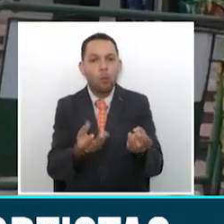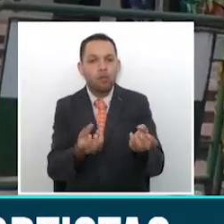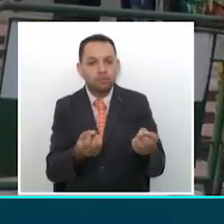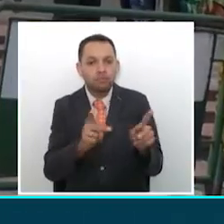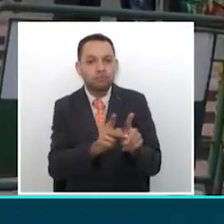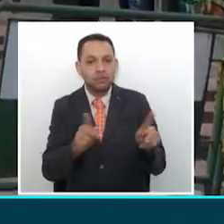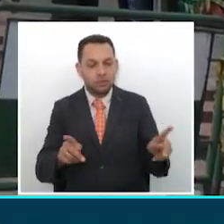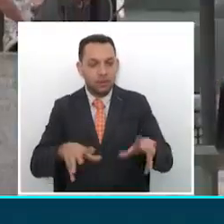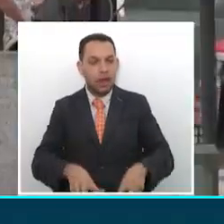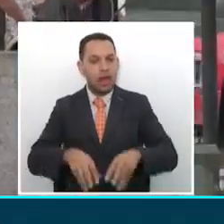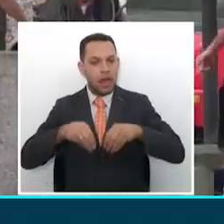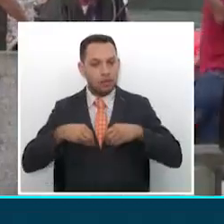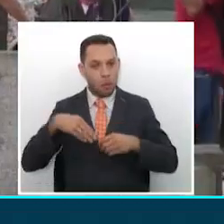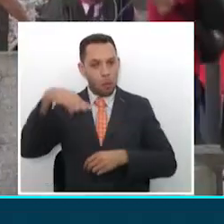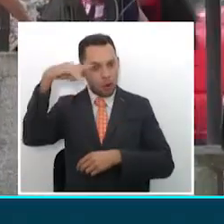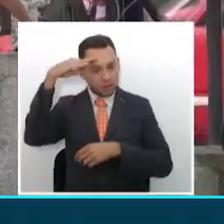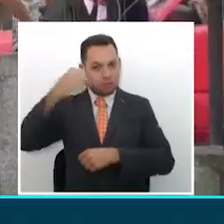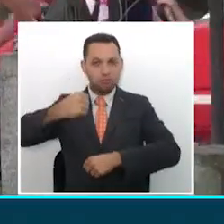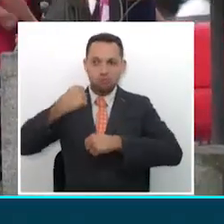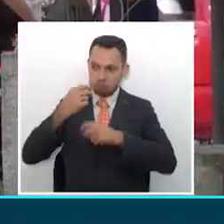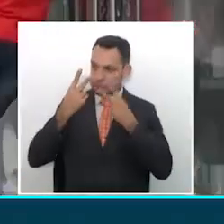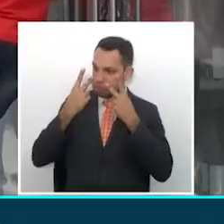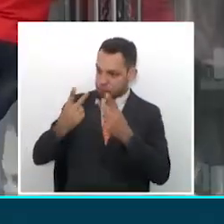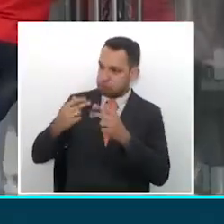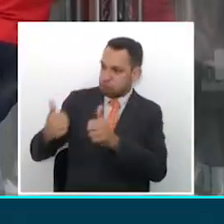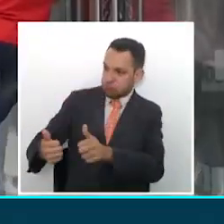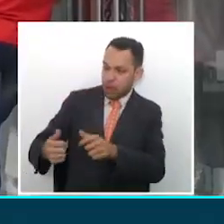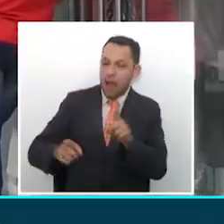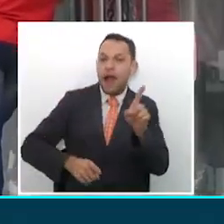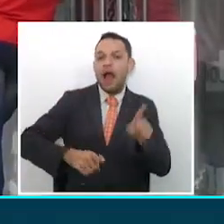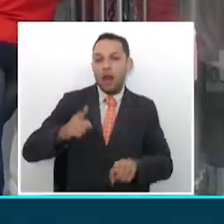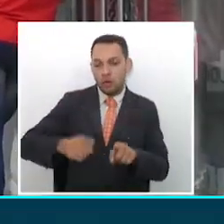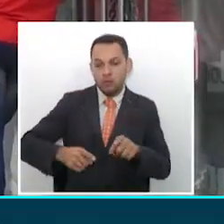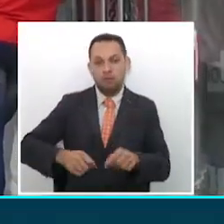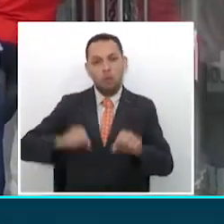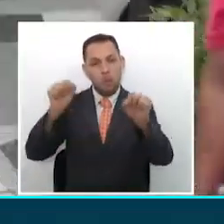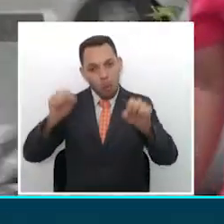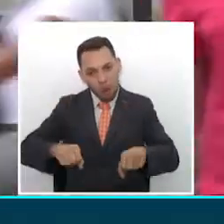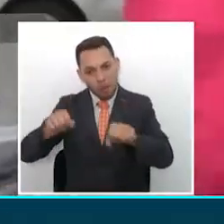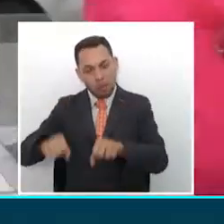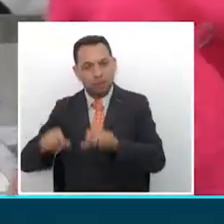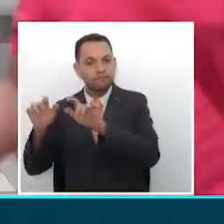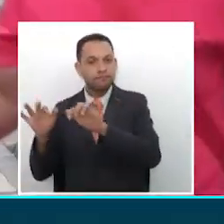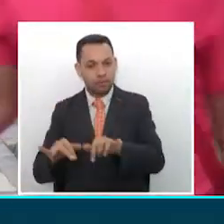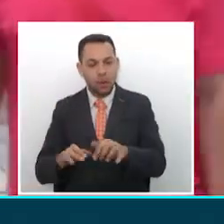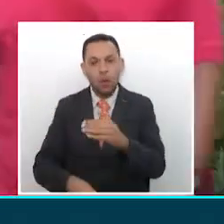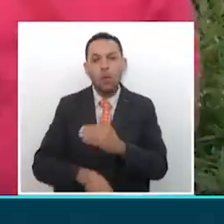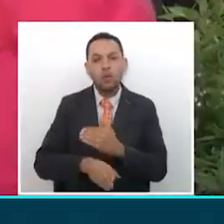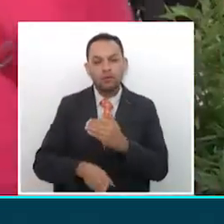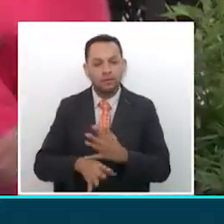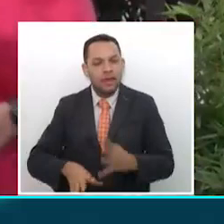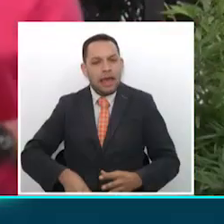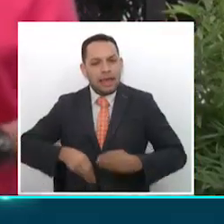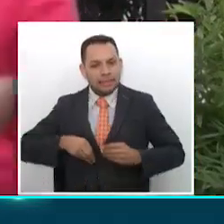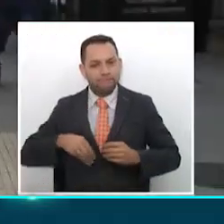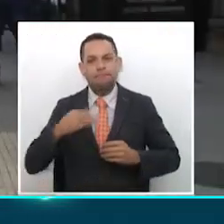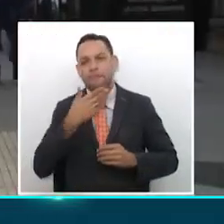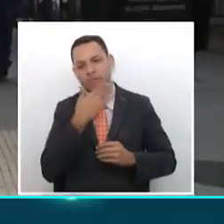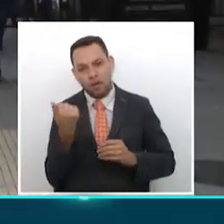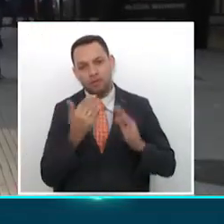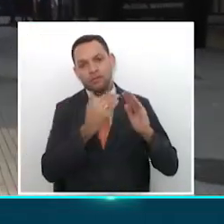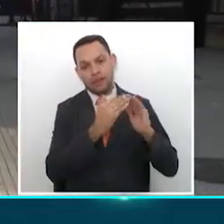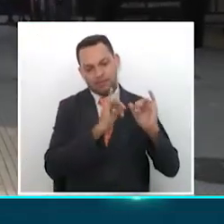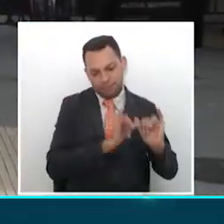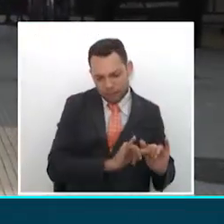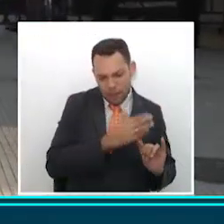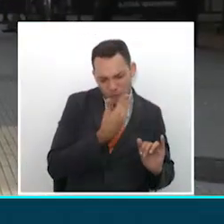bien la presencia de las autoridades. Aunque se han levantado varias restricciones, es importante que la ciudadanía continúe acatando el aislamiento social. Sí